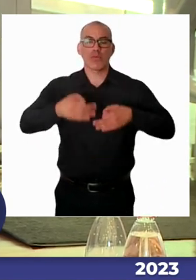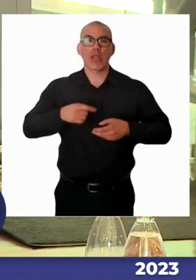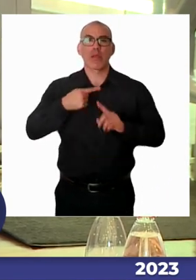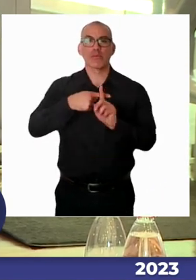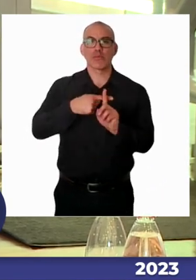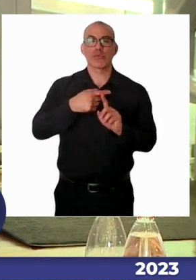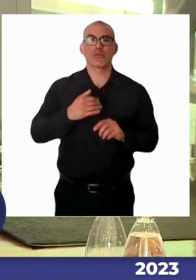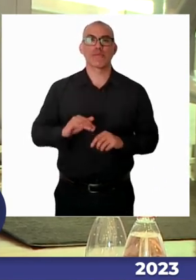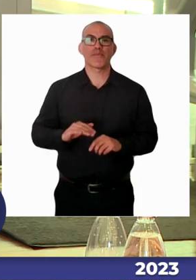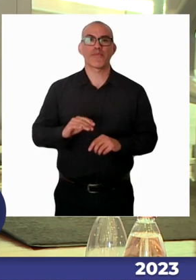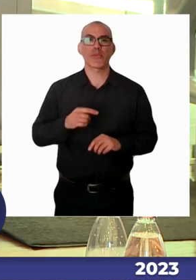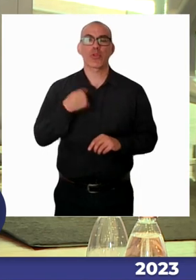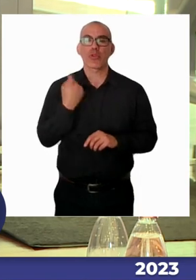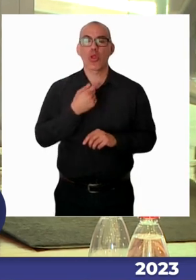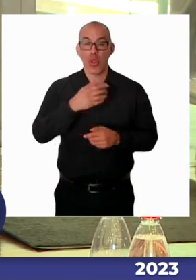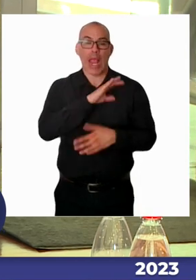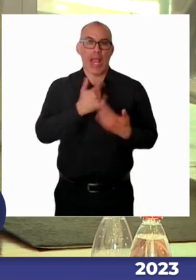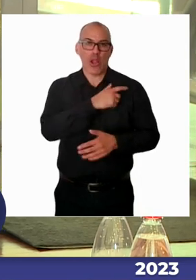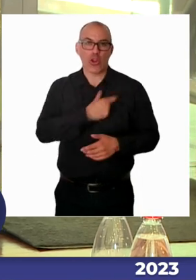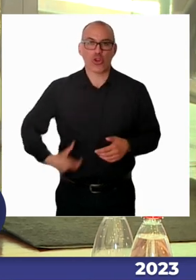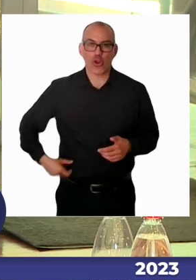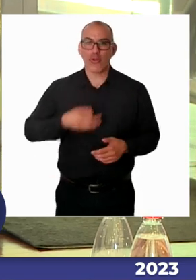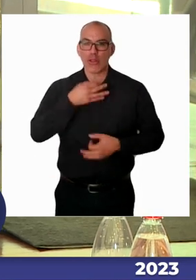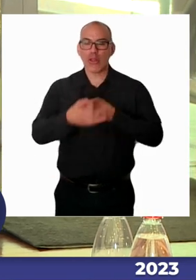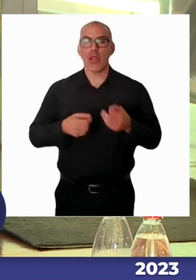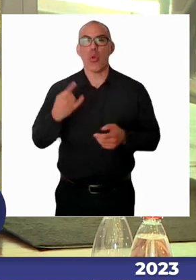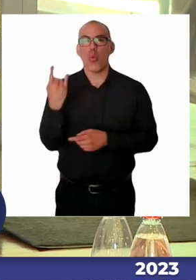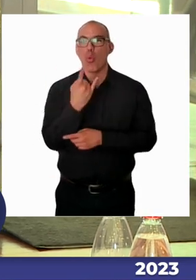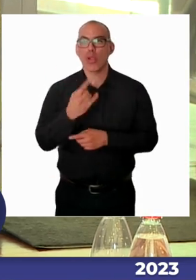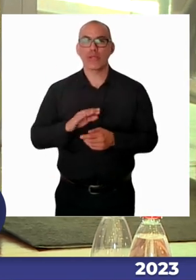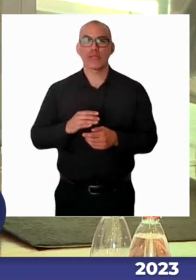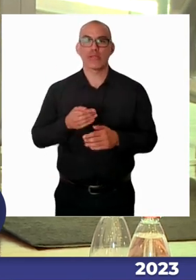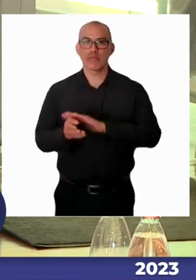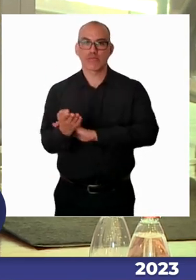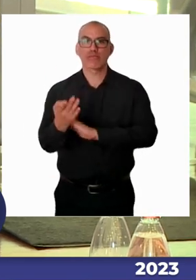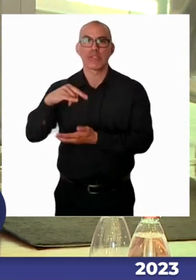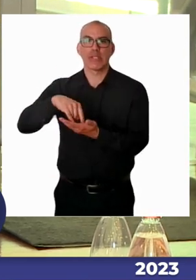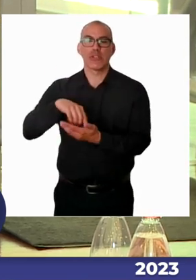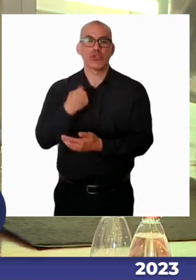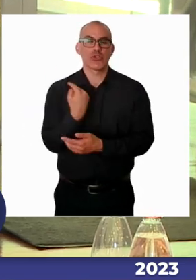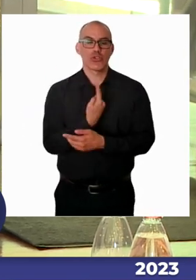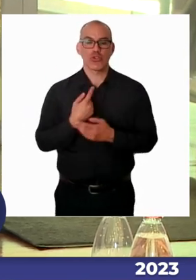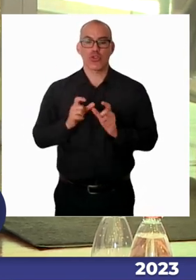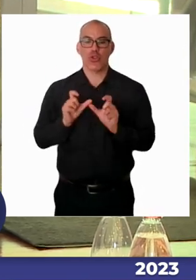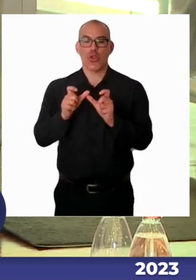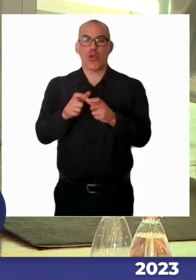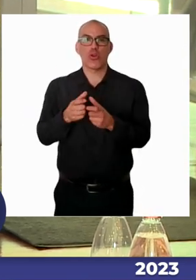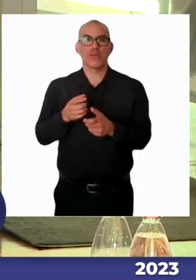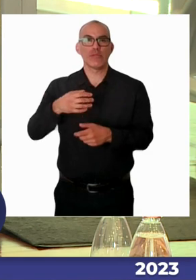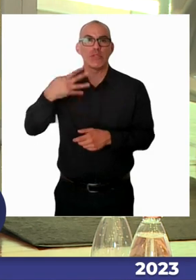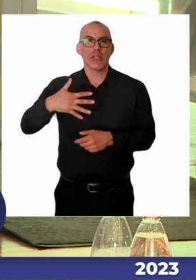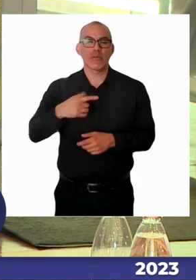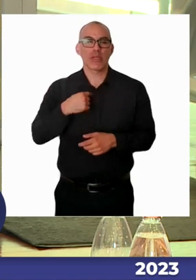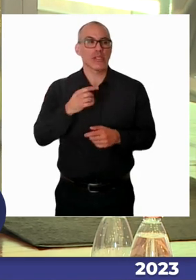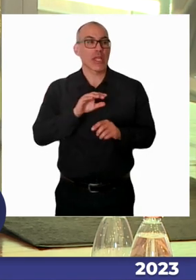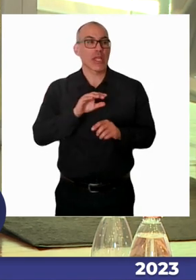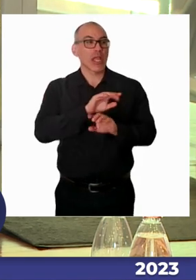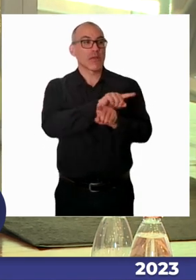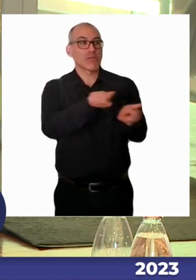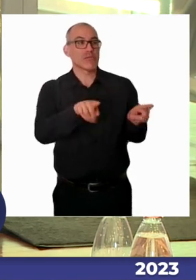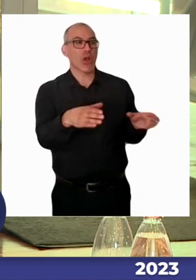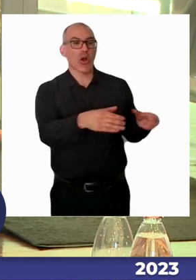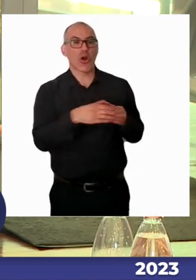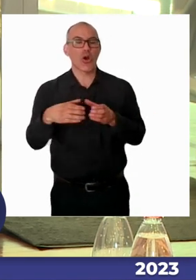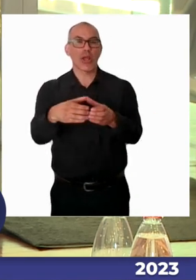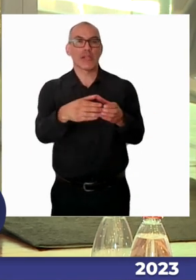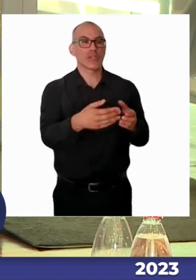a la urgencia necesaria, pero se ha ido modificando porque para nosotros como comisión es muy importante que las organizaciones vengan a exponer. Es fundamental.